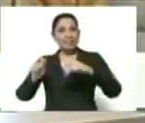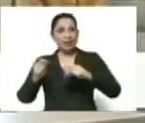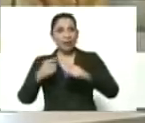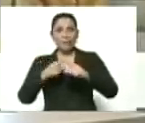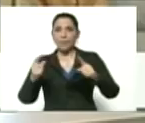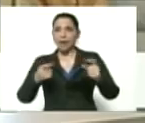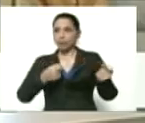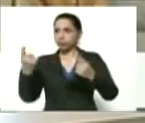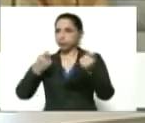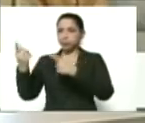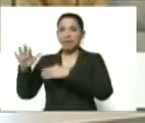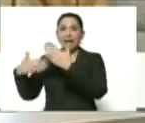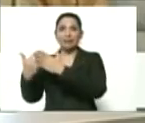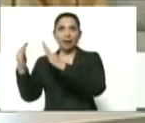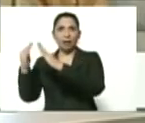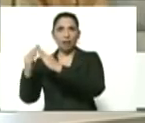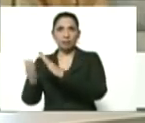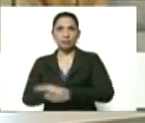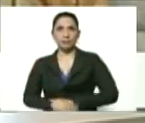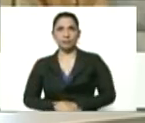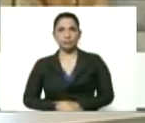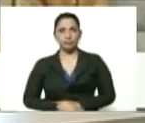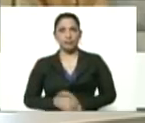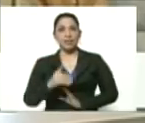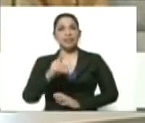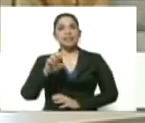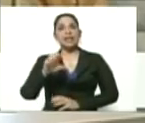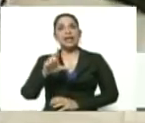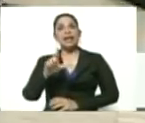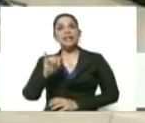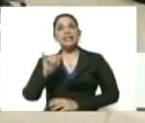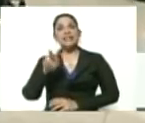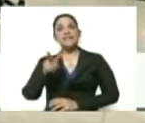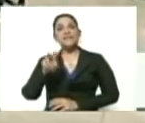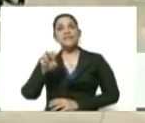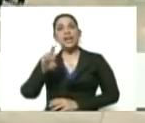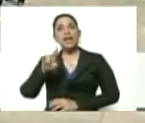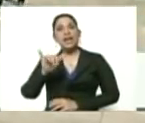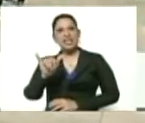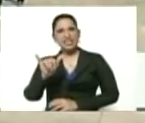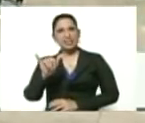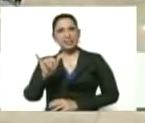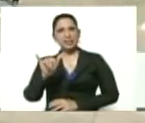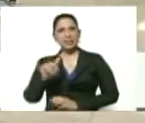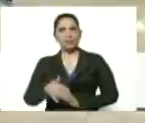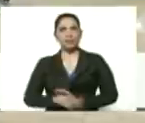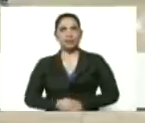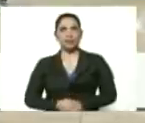domicilio, lo que llaman delivery, delivery, delivery, como dice Tarek, delivery,